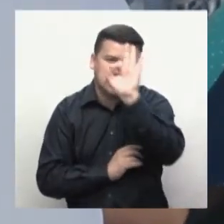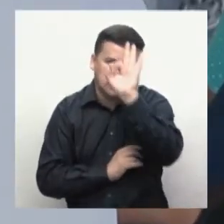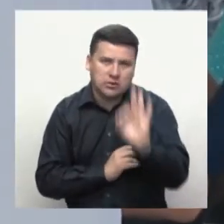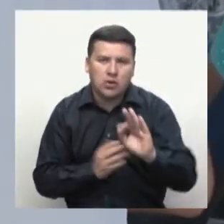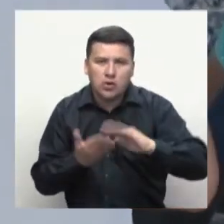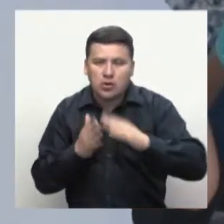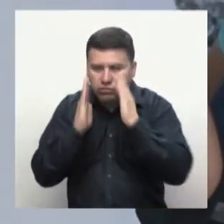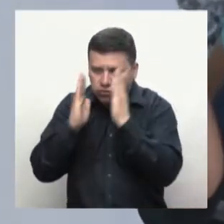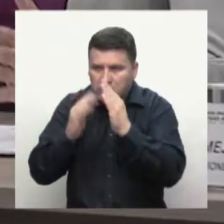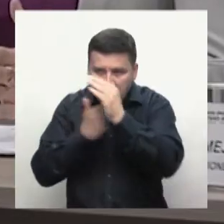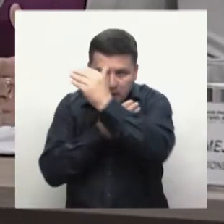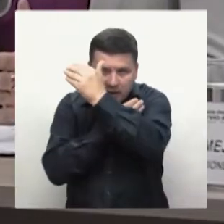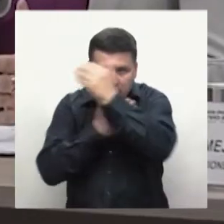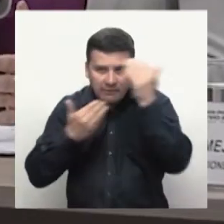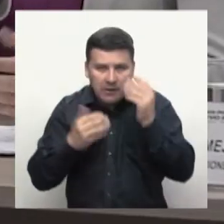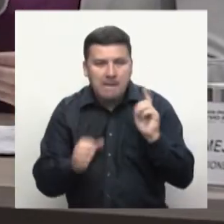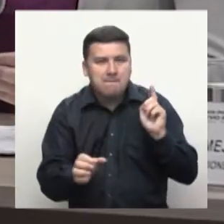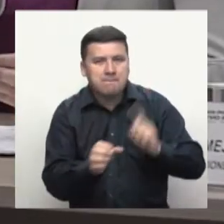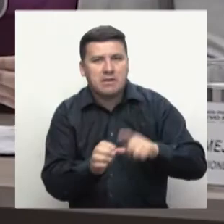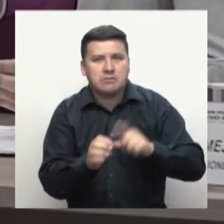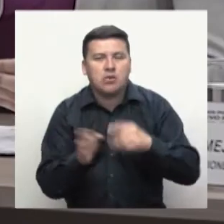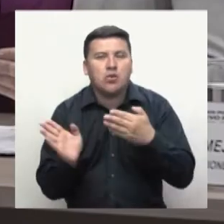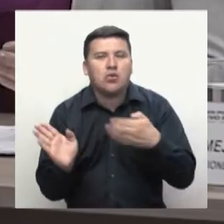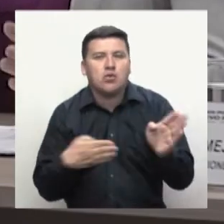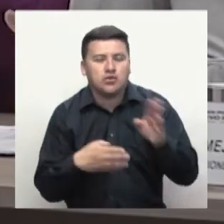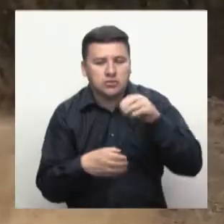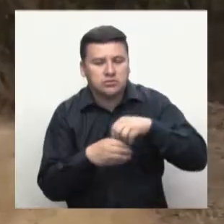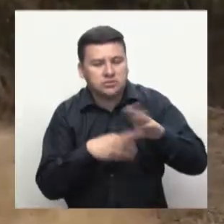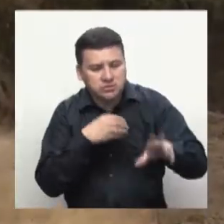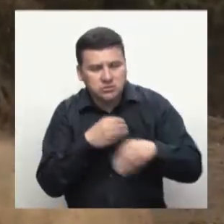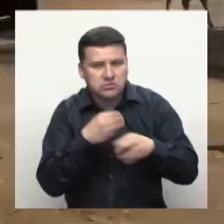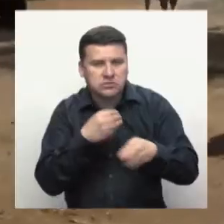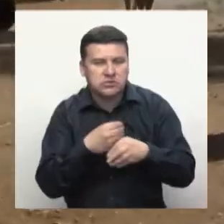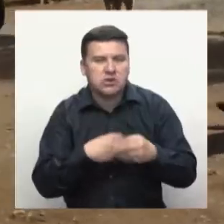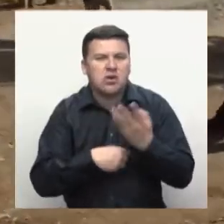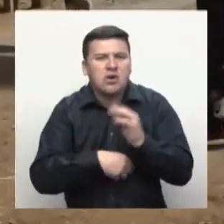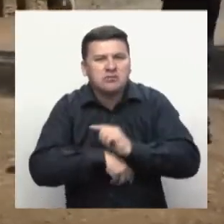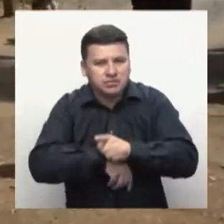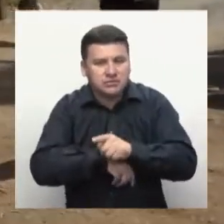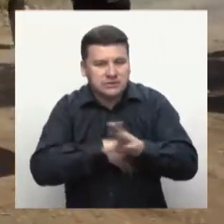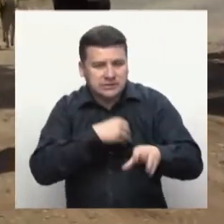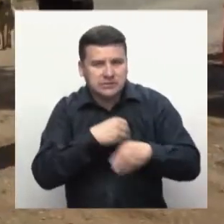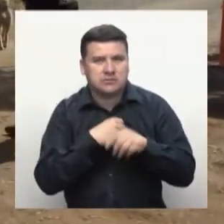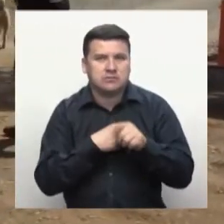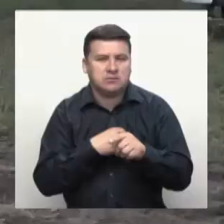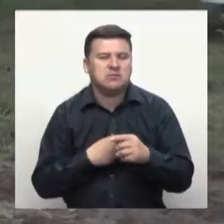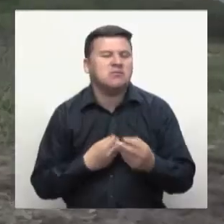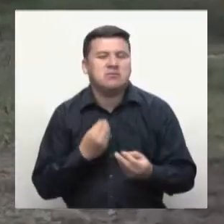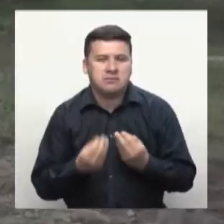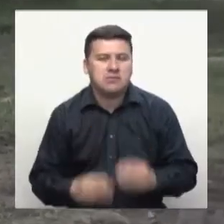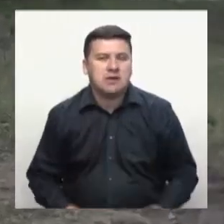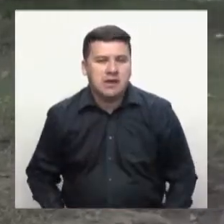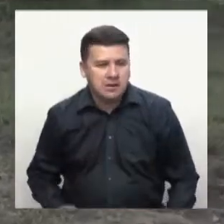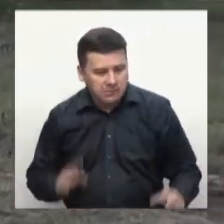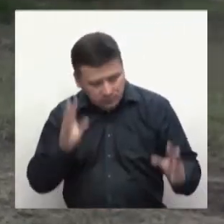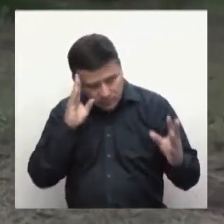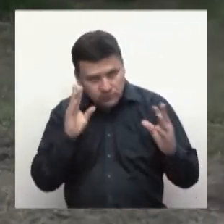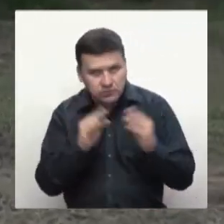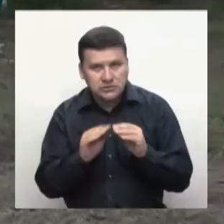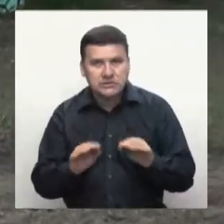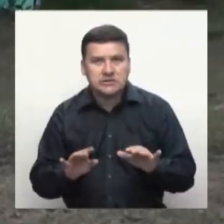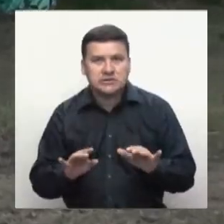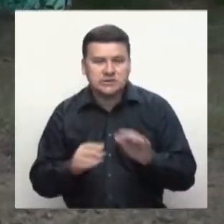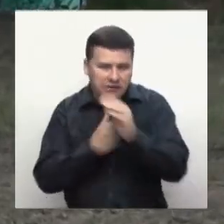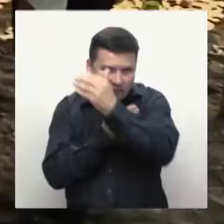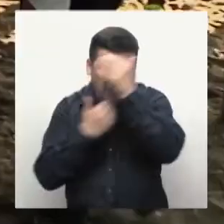Básicamente, lo que hicimos fue concertar con el secretariado y estamos desarrollando tres líneas de formación, en TIC, en Agricultura de